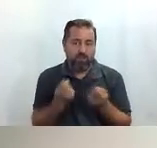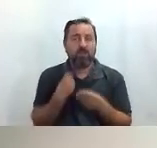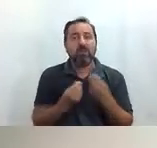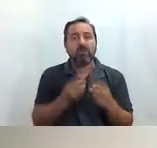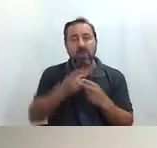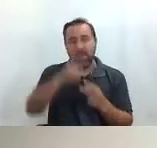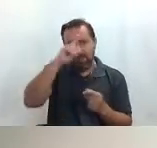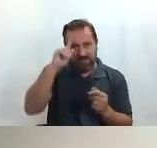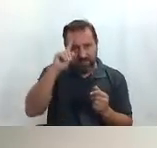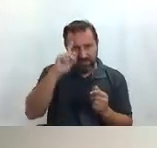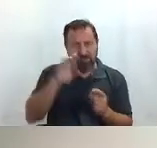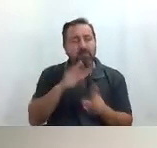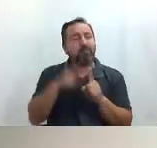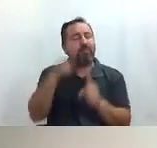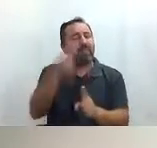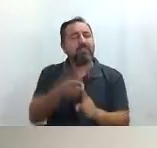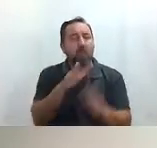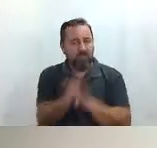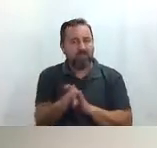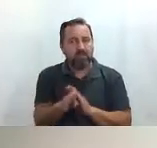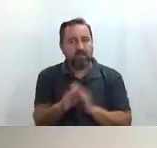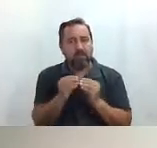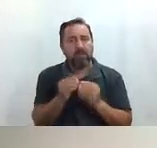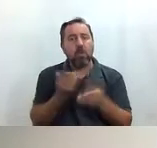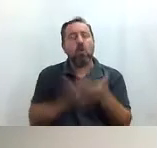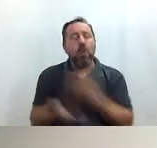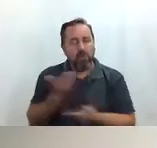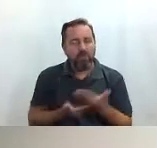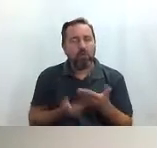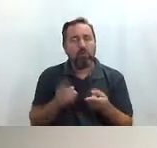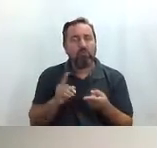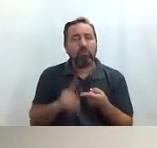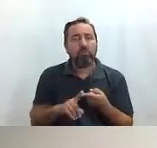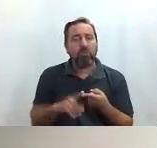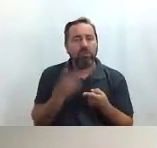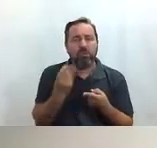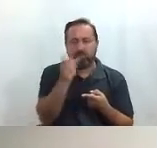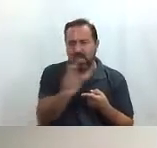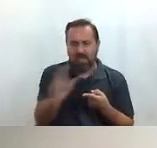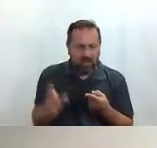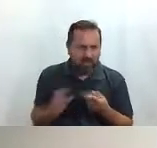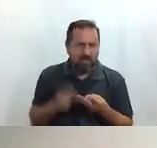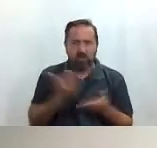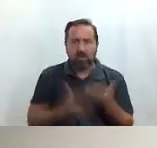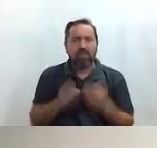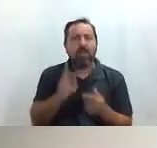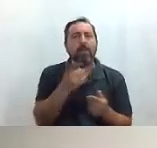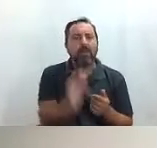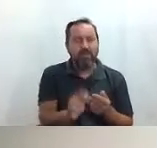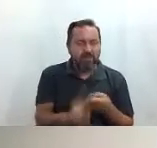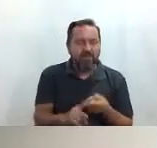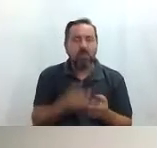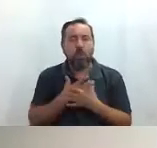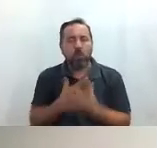Madrid como destino accesible y que lo hicimos con la colaboración pues de muchísima gente con la colaboración de Prediz con